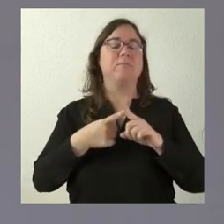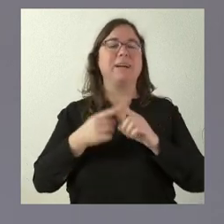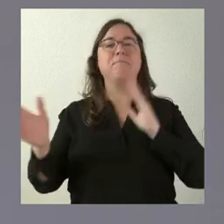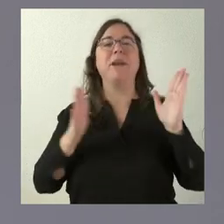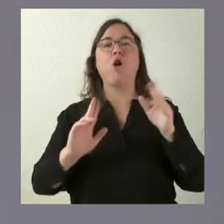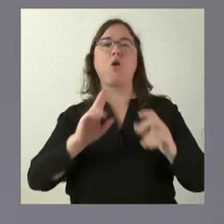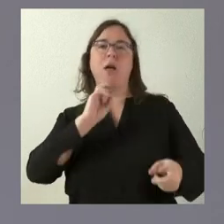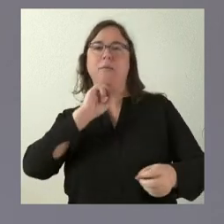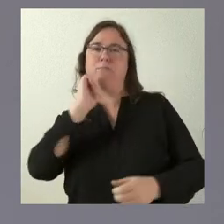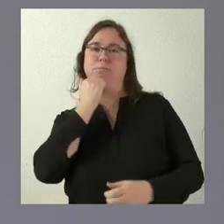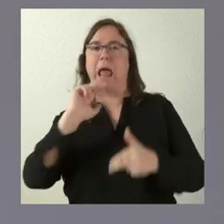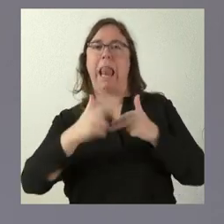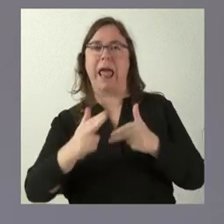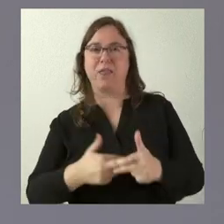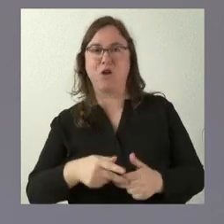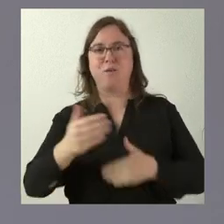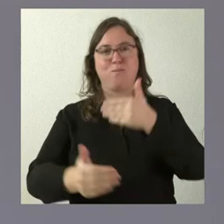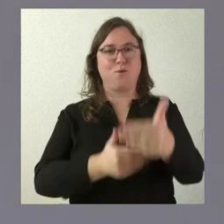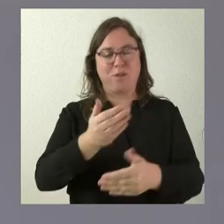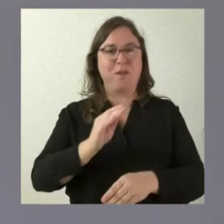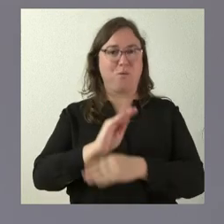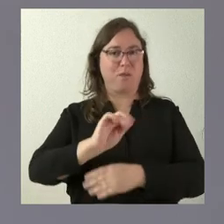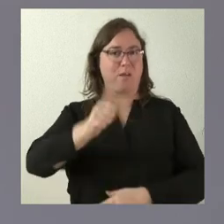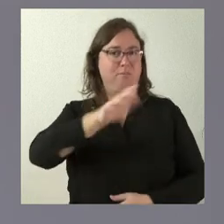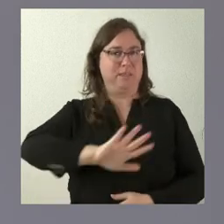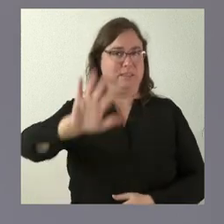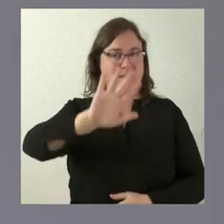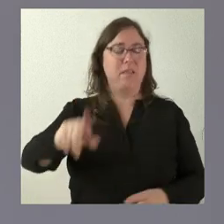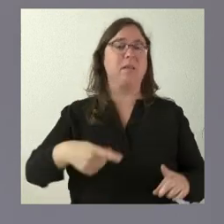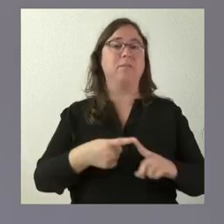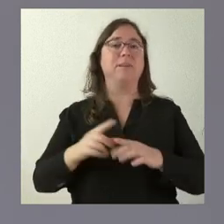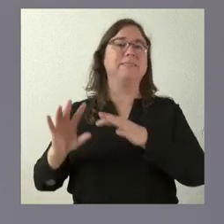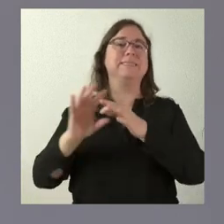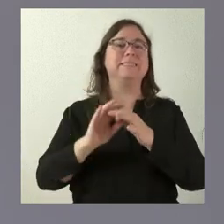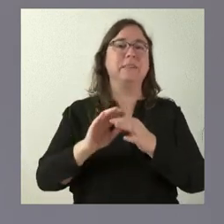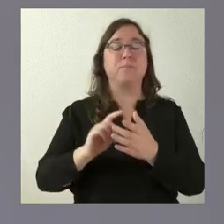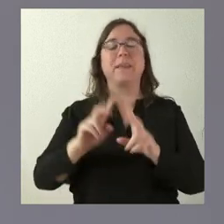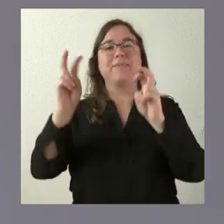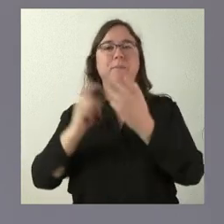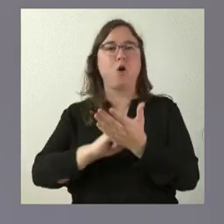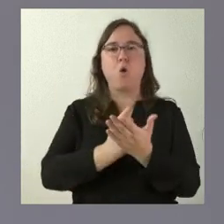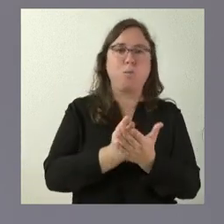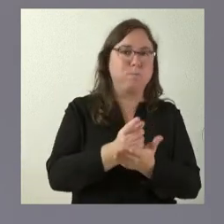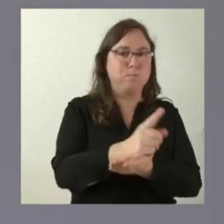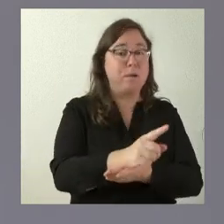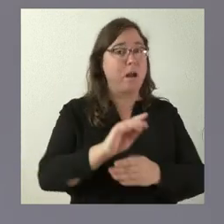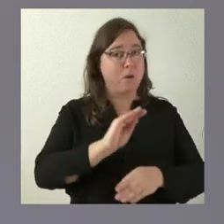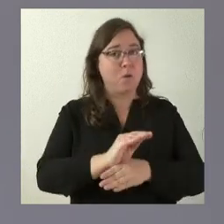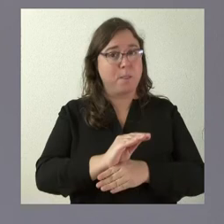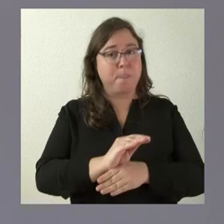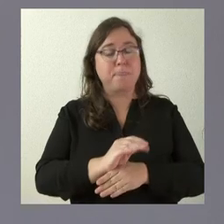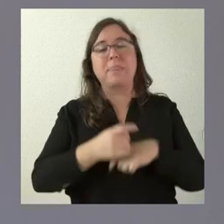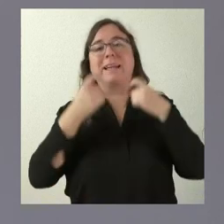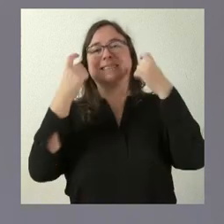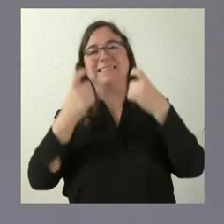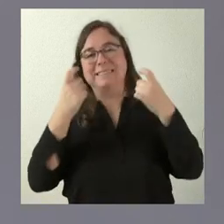todo el procedimiento de ayudas de Estado y el que tiene que ver en esta cuestión con el mapa de ayudas, intentamos,